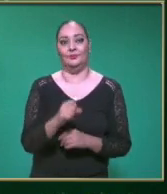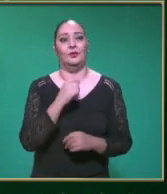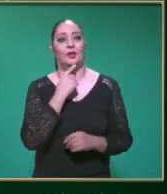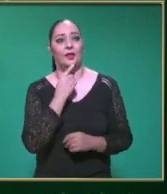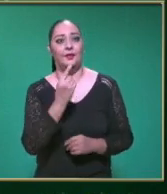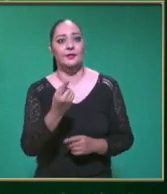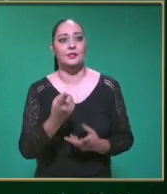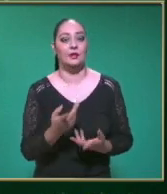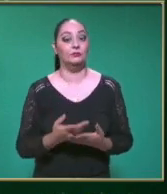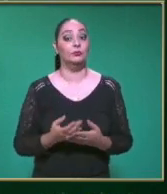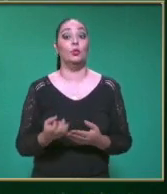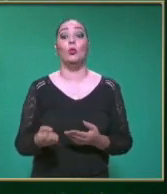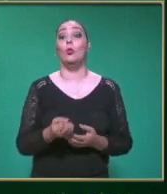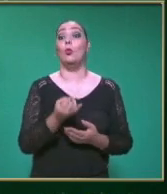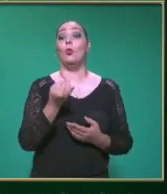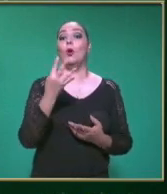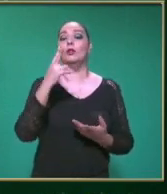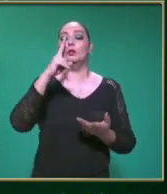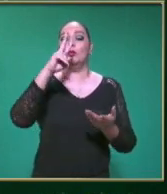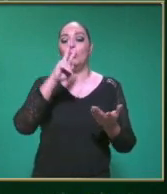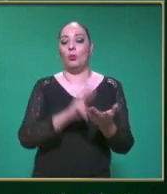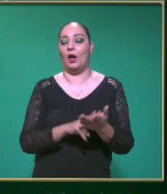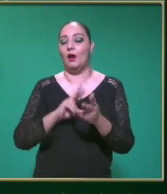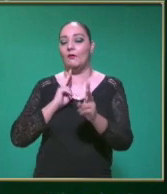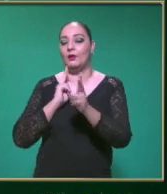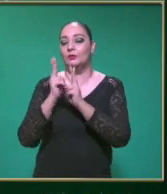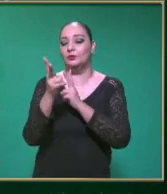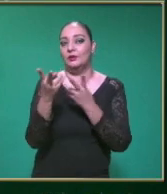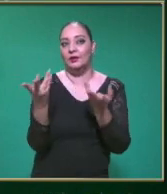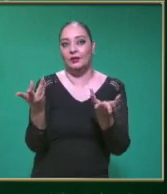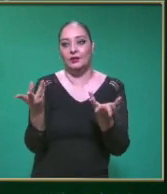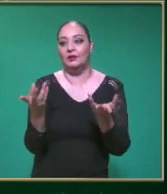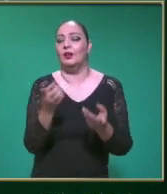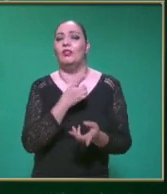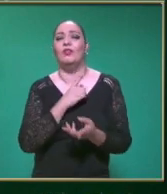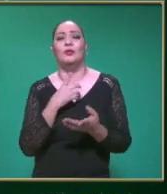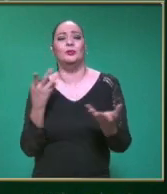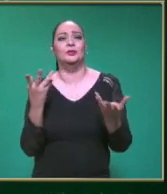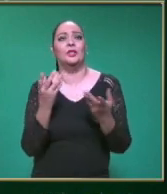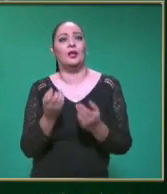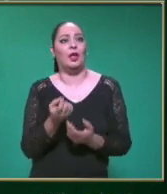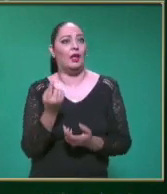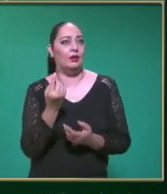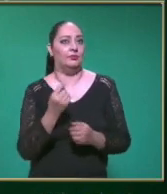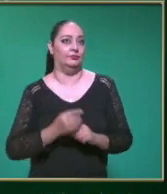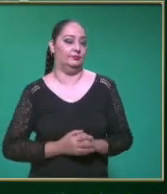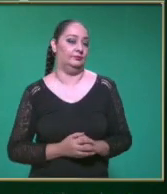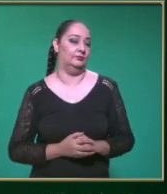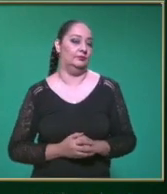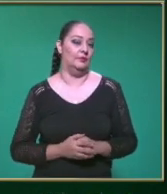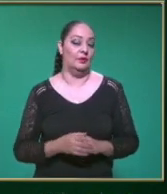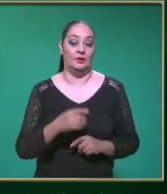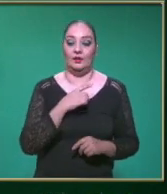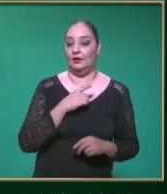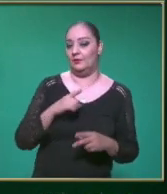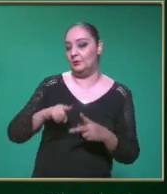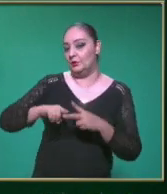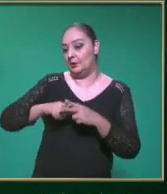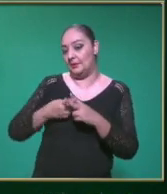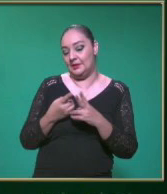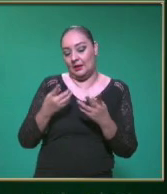Calcula el valor De su velocidad ¿Qué tenemos Que hacer maestra? Recuerden Que tenemos Que iniciar Siempre